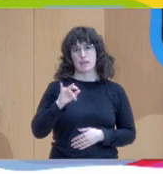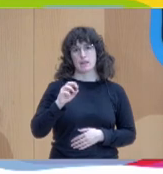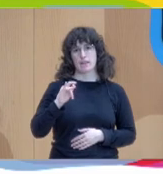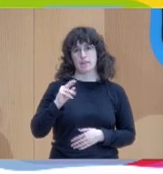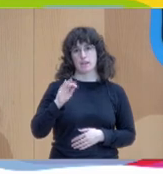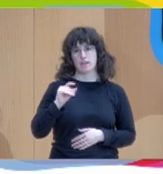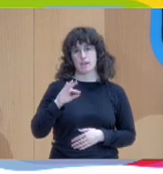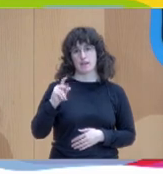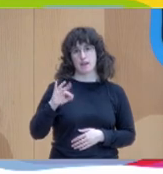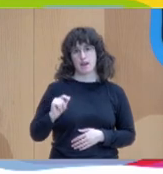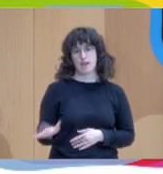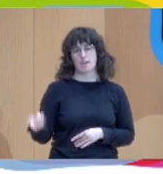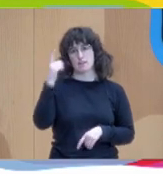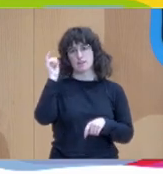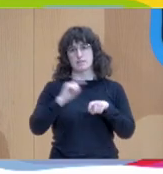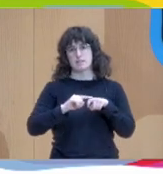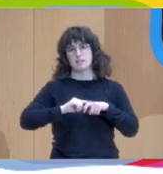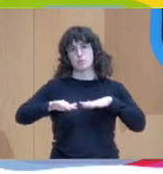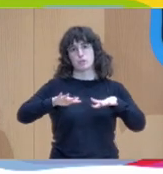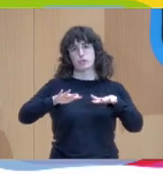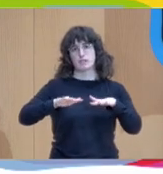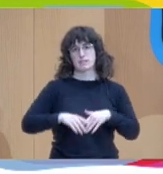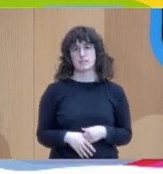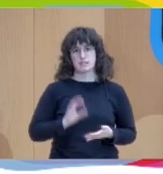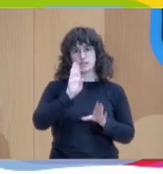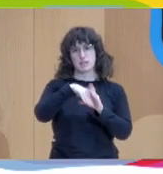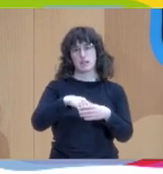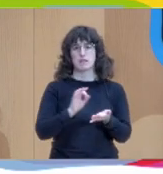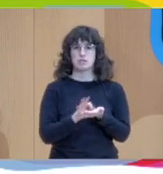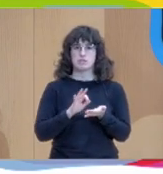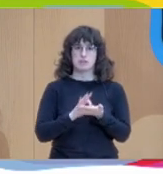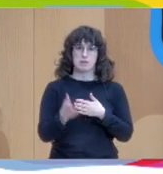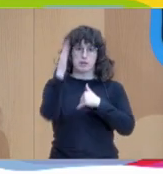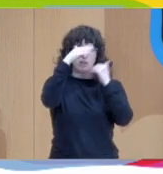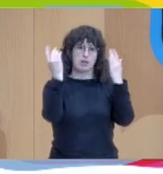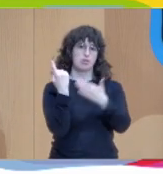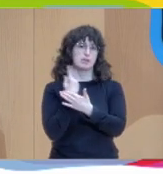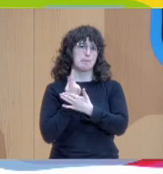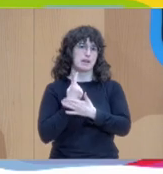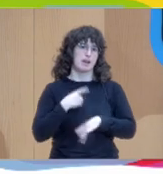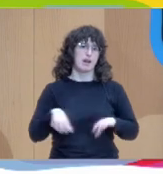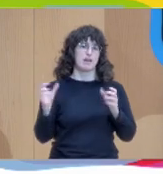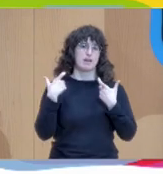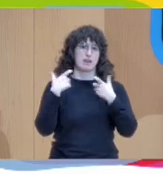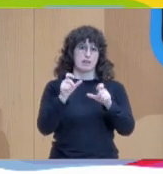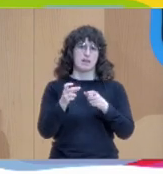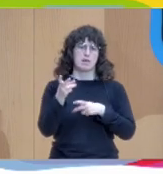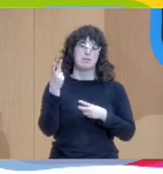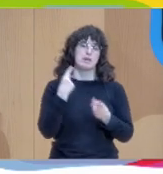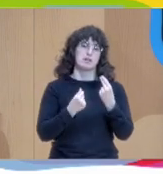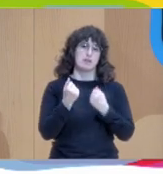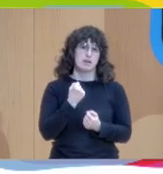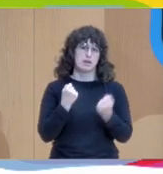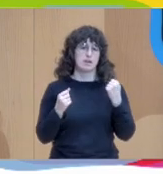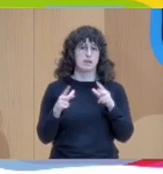Es psicomotricista del Servicio de Atención Temprana del Departamento de Derechos Sociales, Economía Social y Empleo.